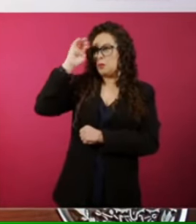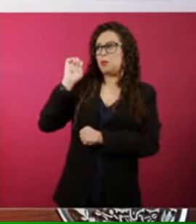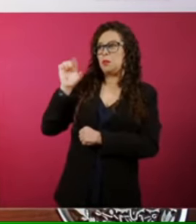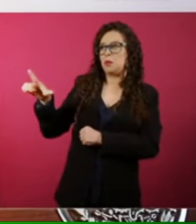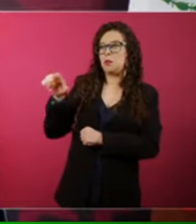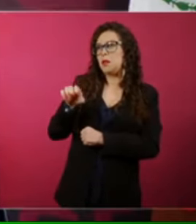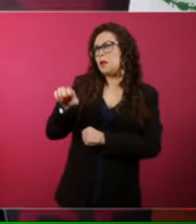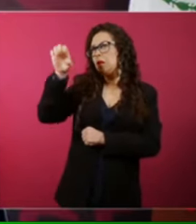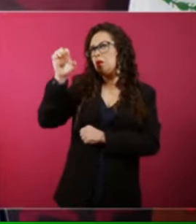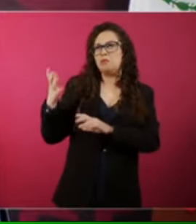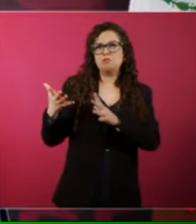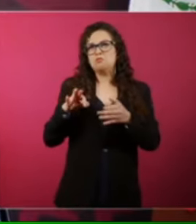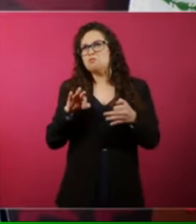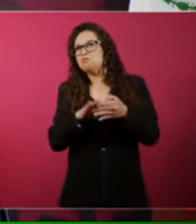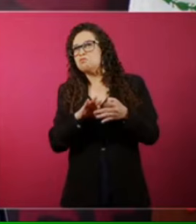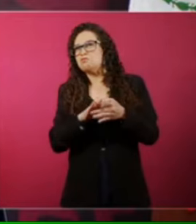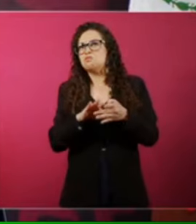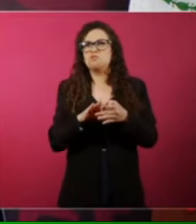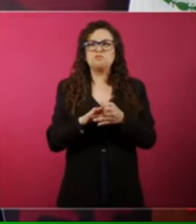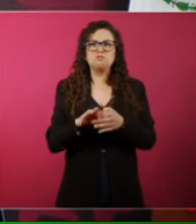74, 75 años.